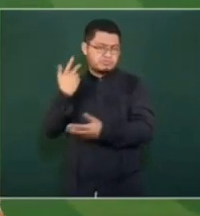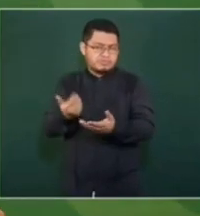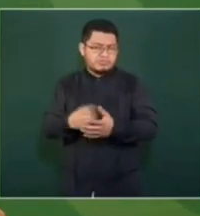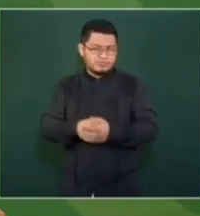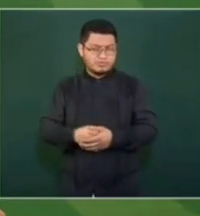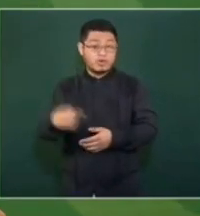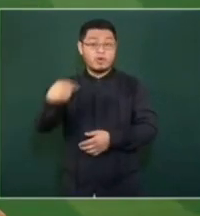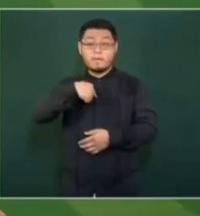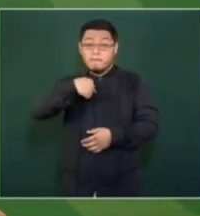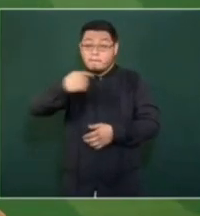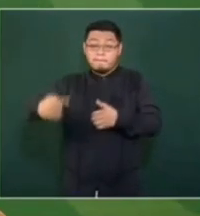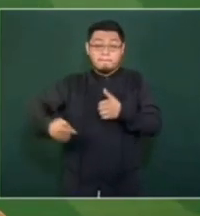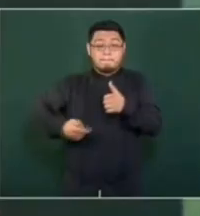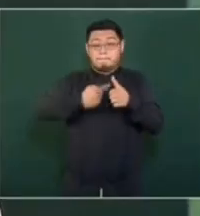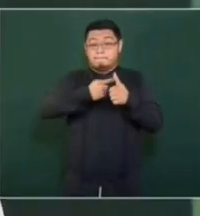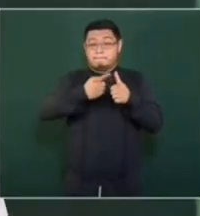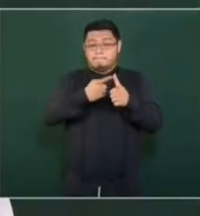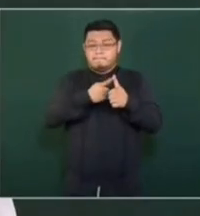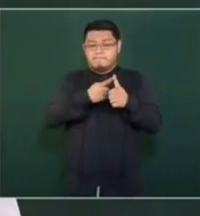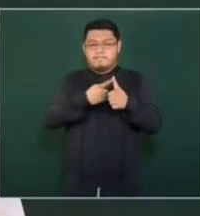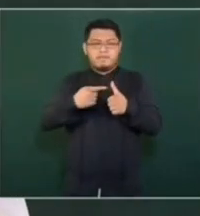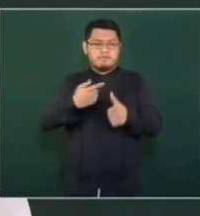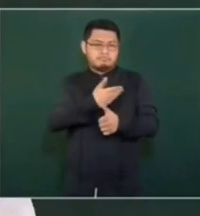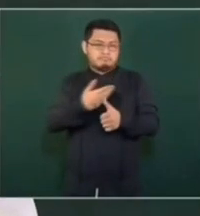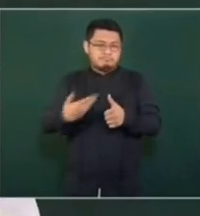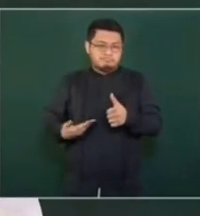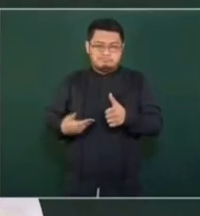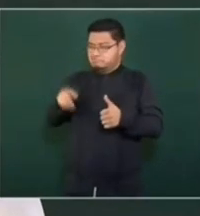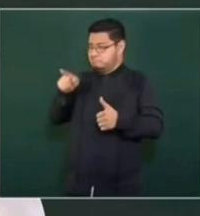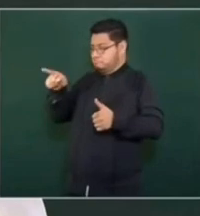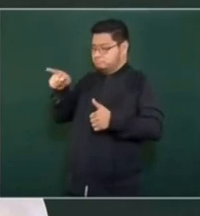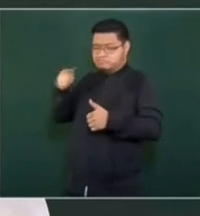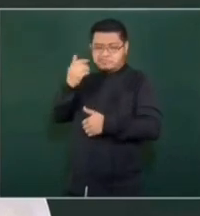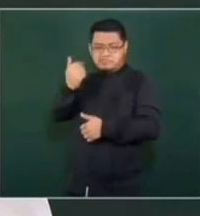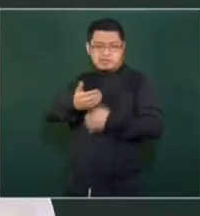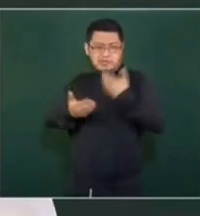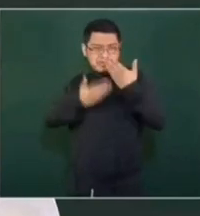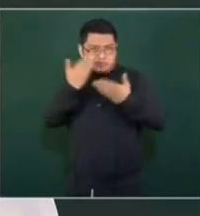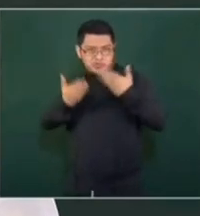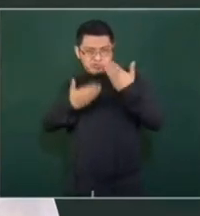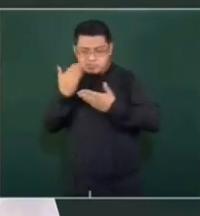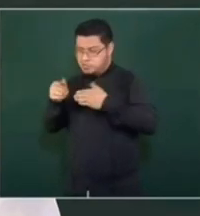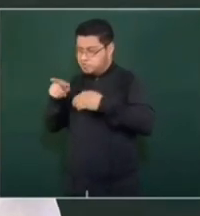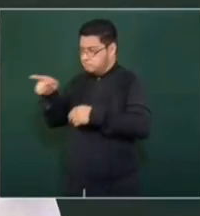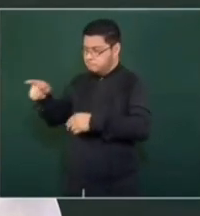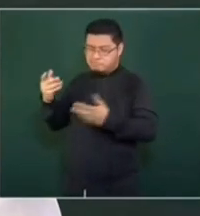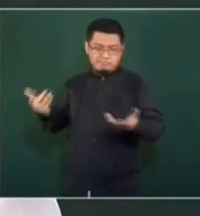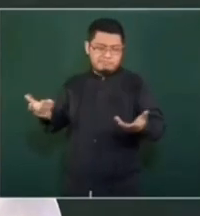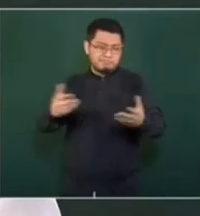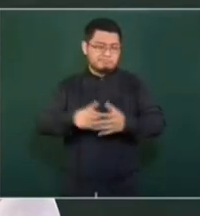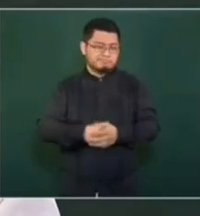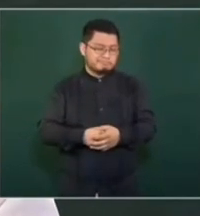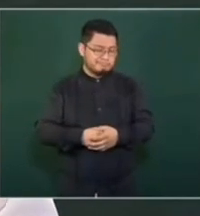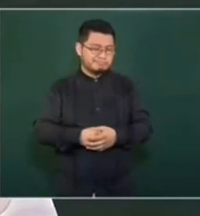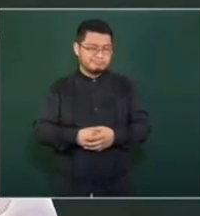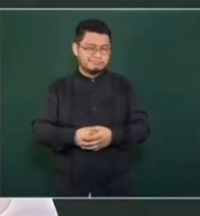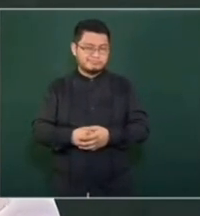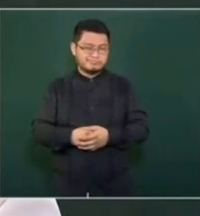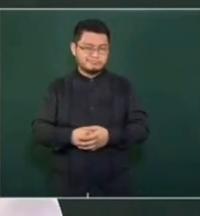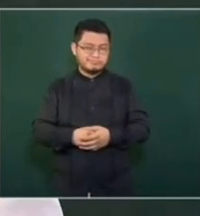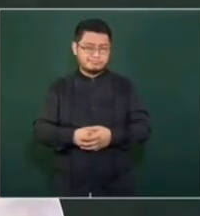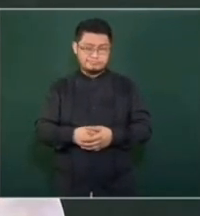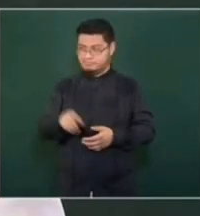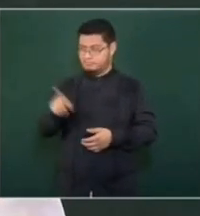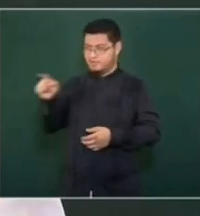México egresado de la Facultad de Ciencias Políticas de la